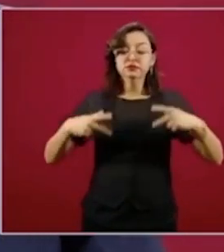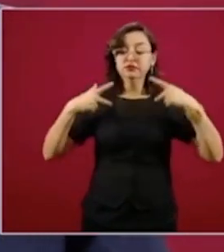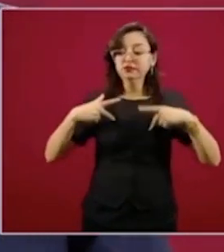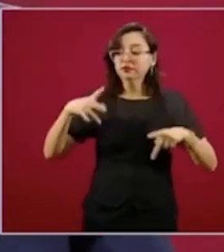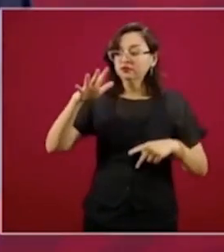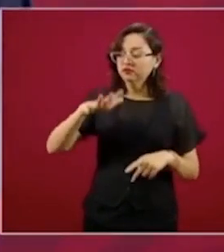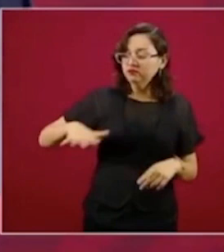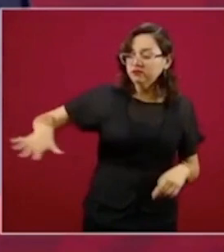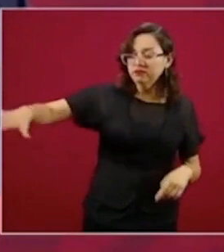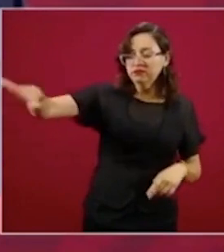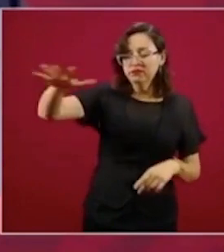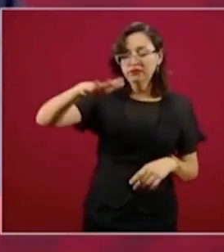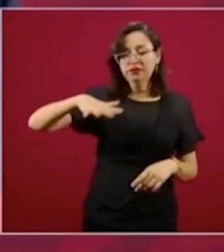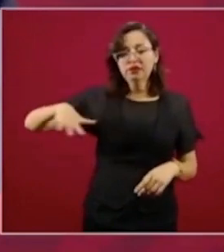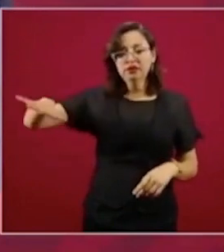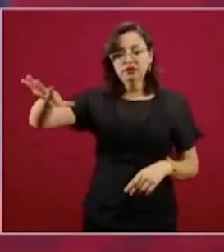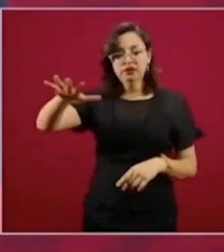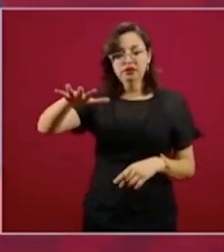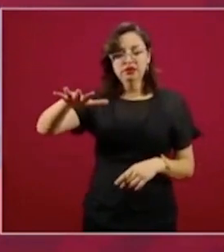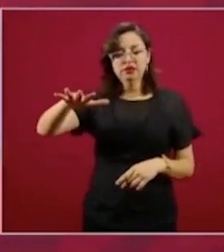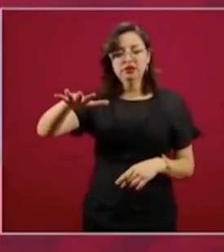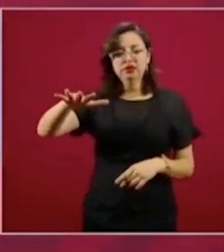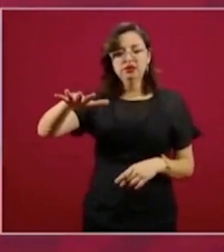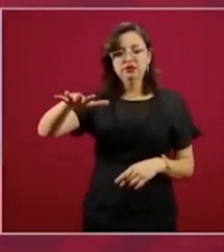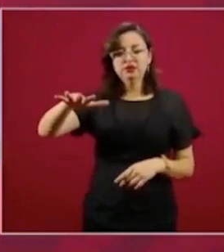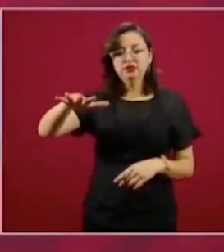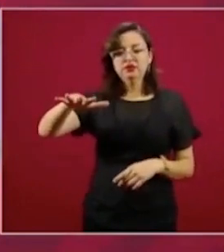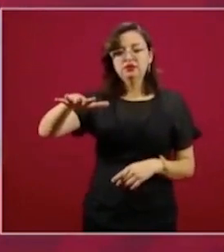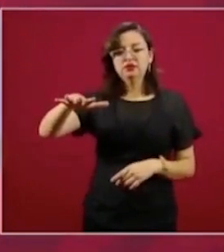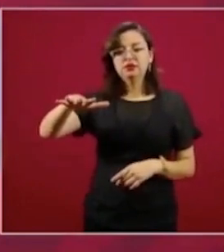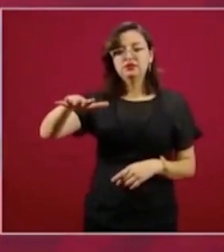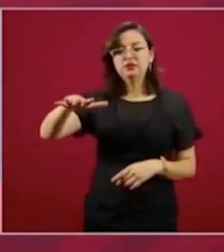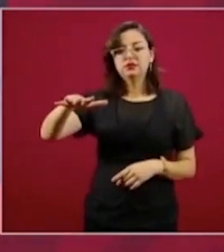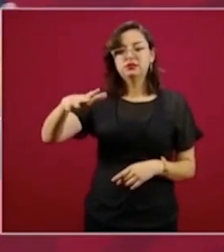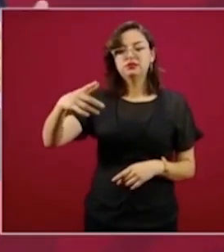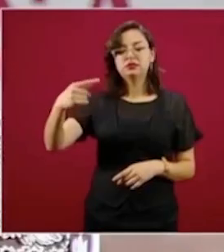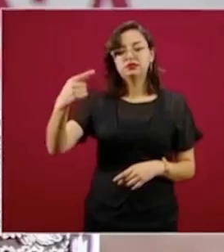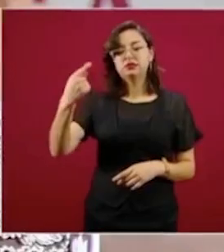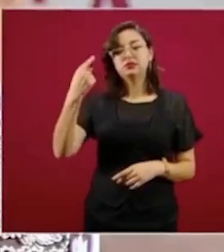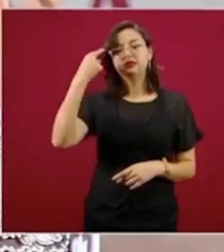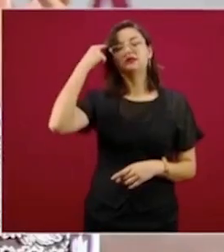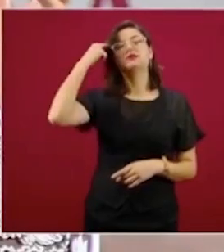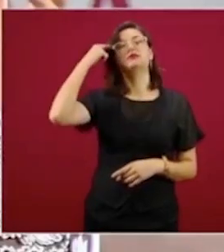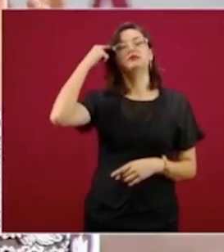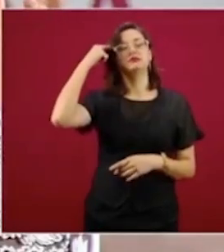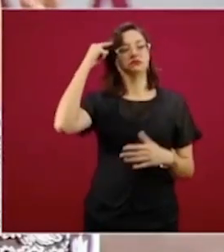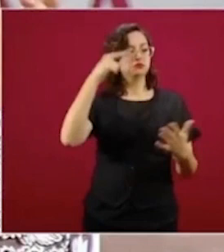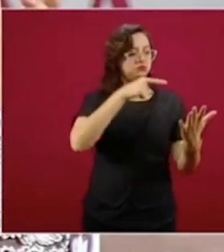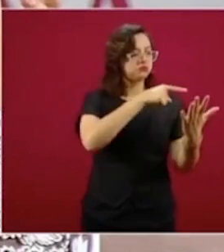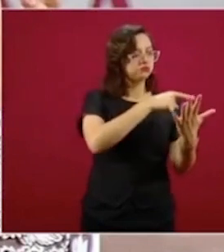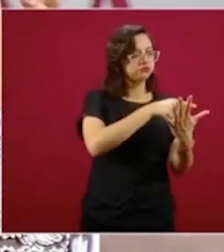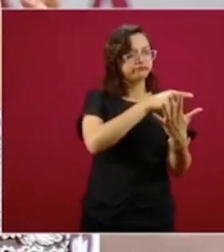la decisión,